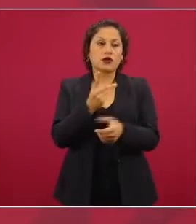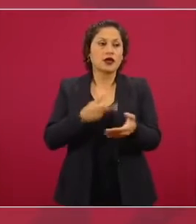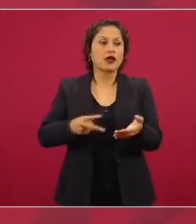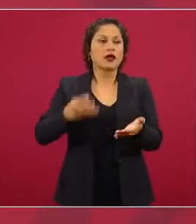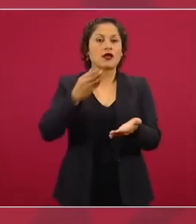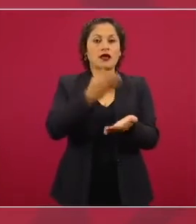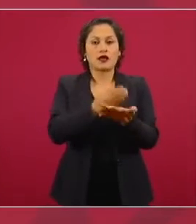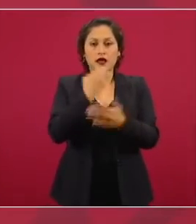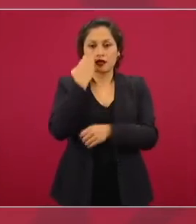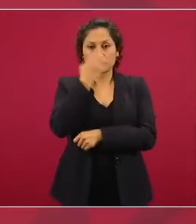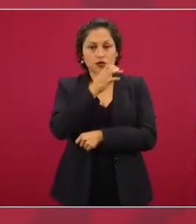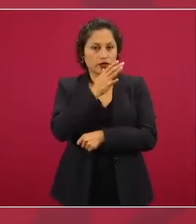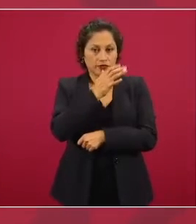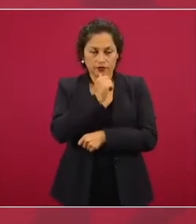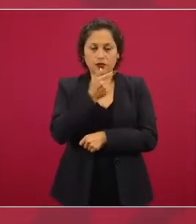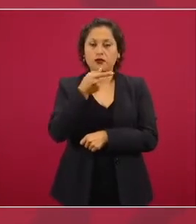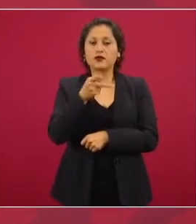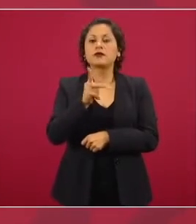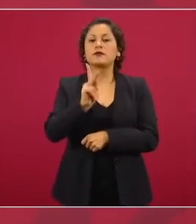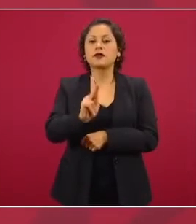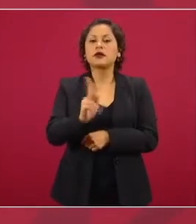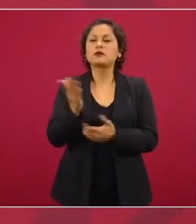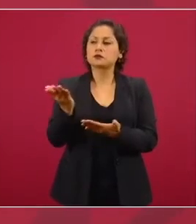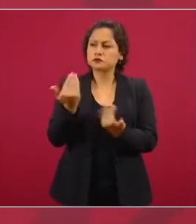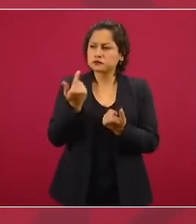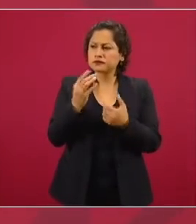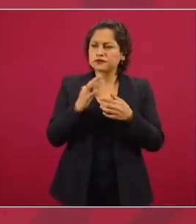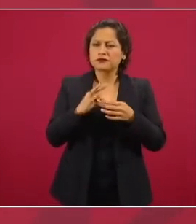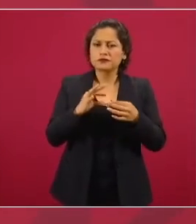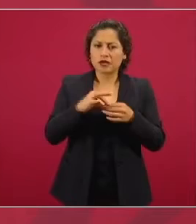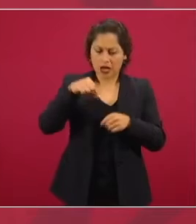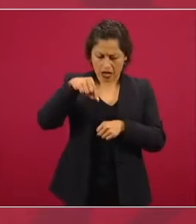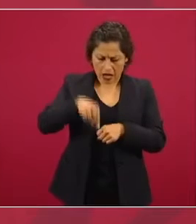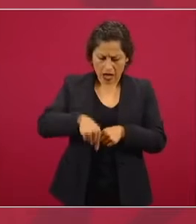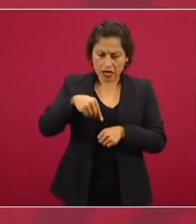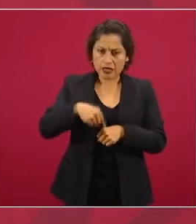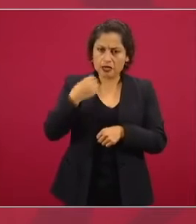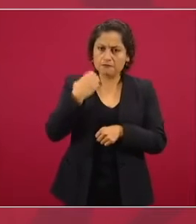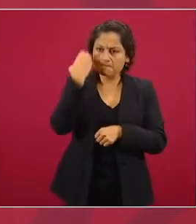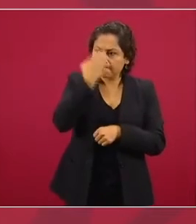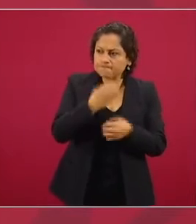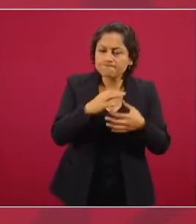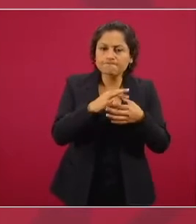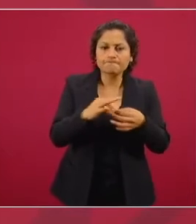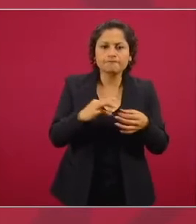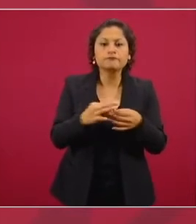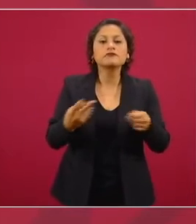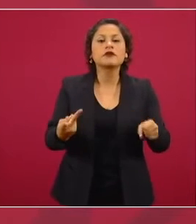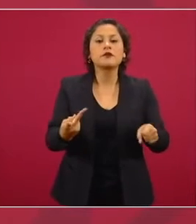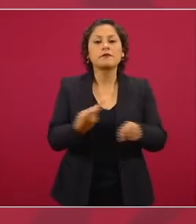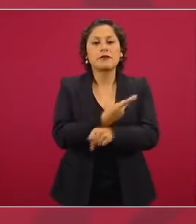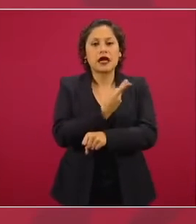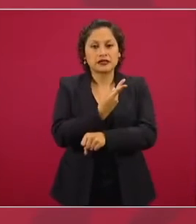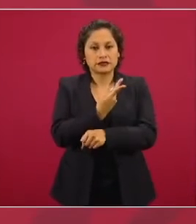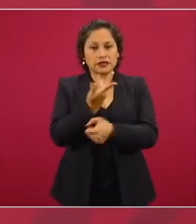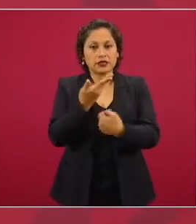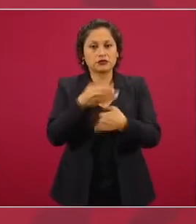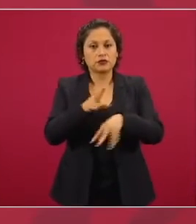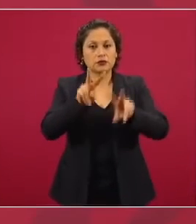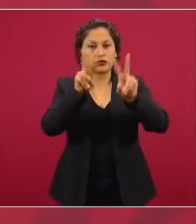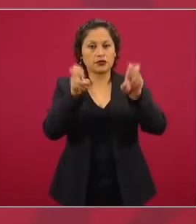pero a ver qué resultados tienen? Hacer una evaluación aquí sobre la